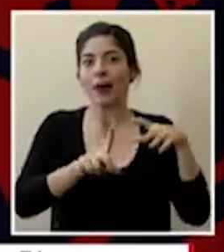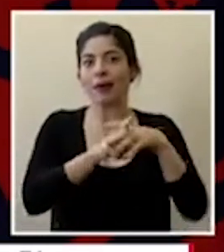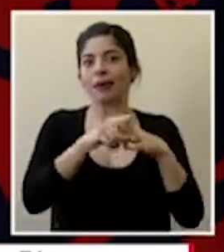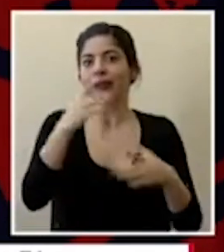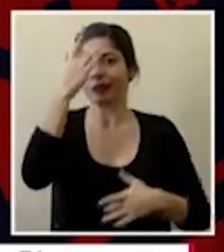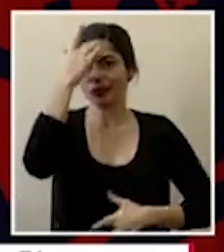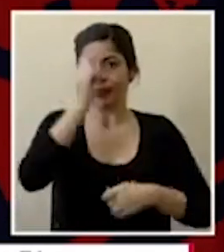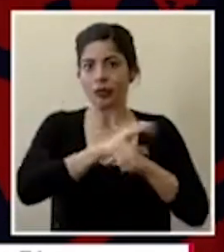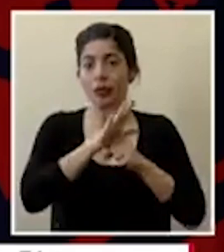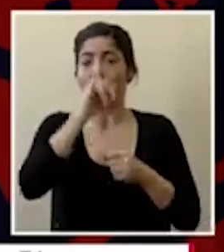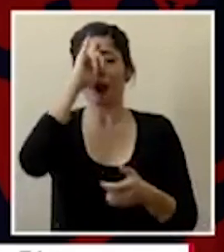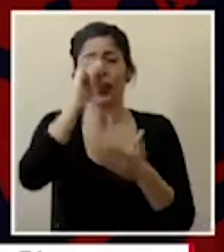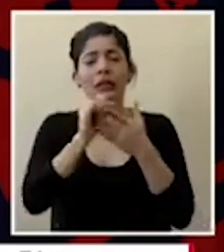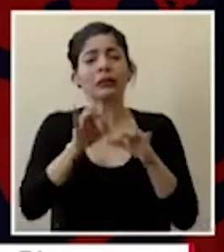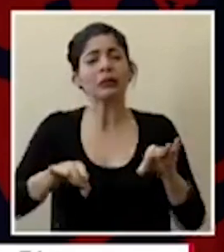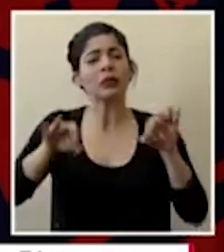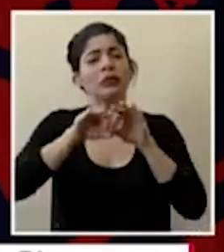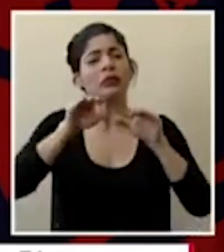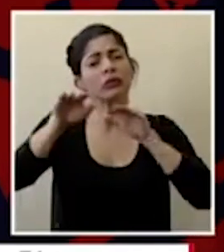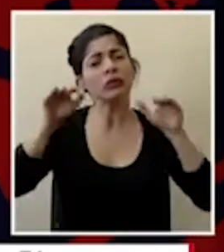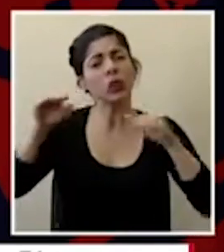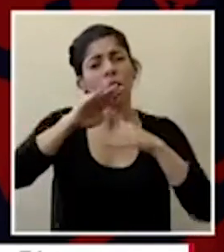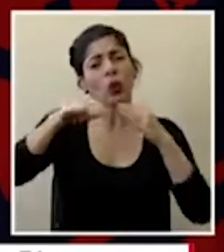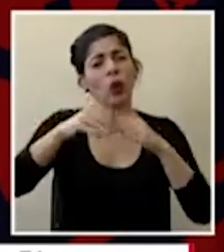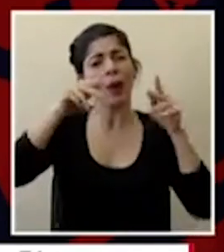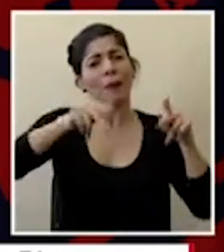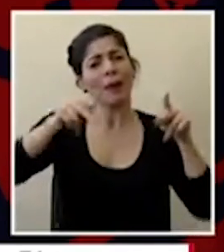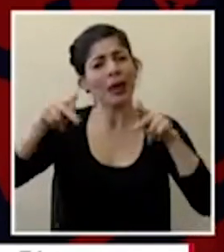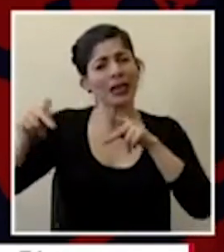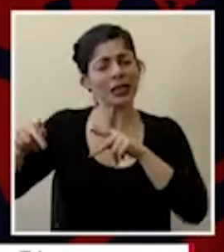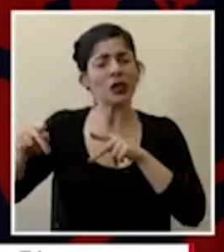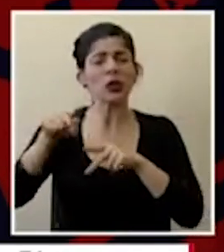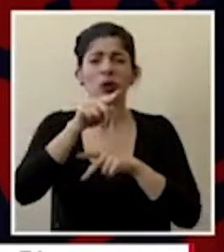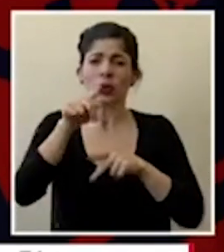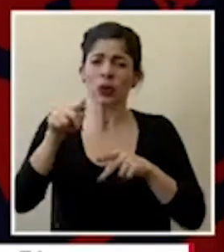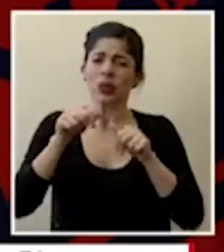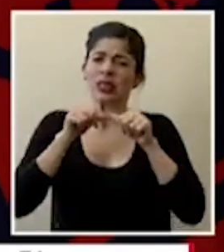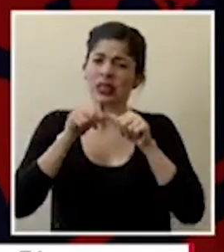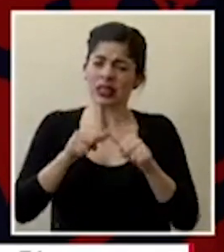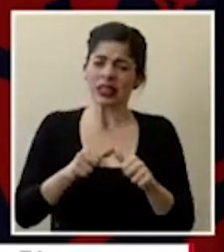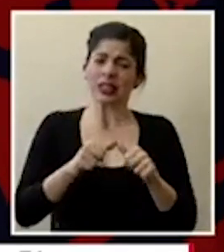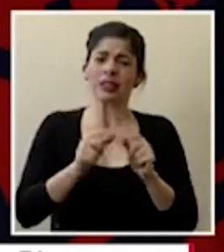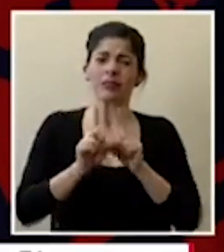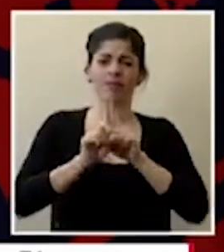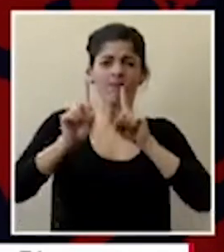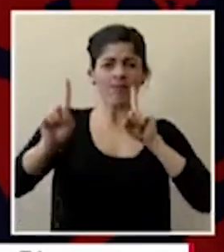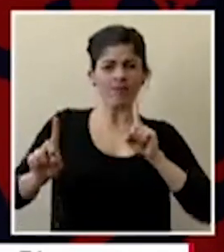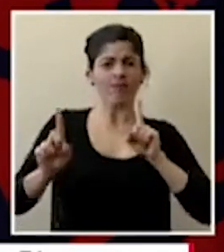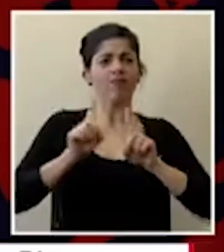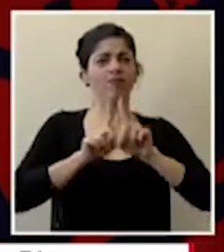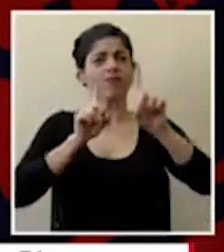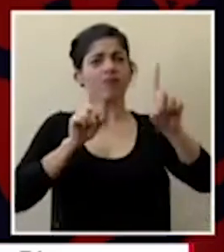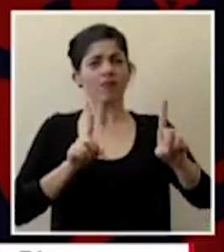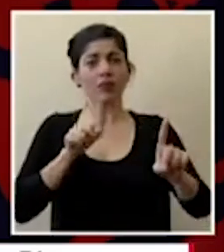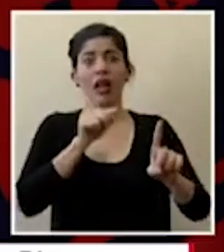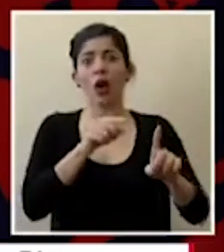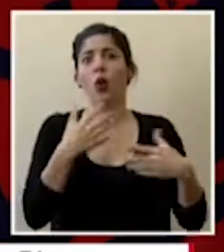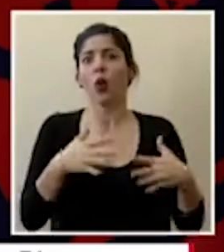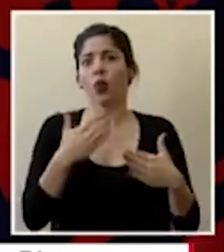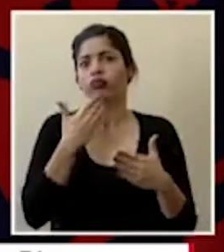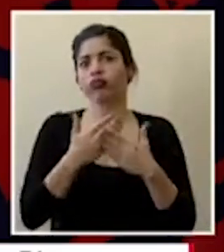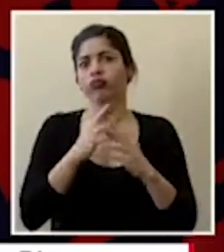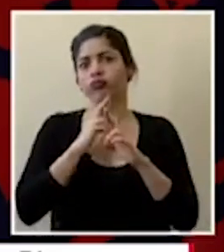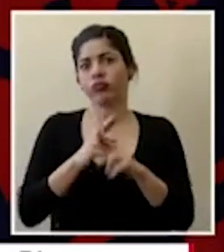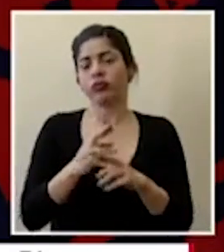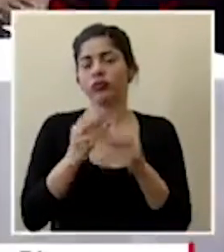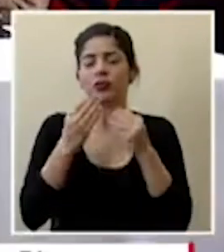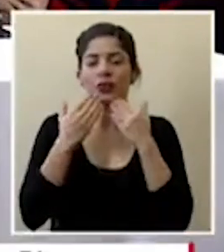de aquí es la importancia de hacerle un llamado a la población de que mantenga con la se mantenga con las medidas del distanciamiento social que han probado ser muy efectivas